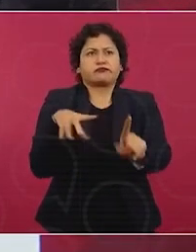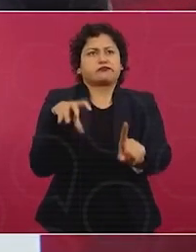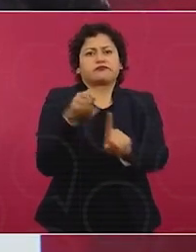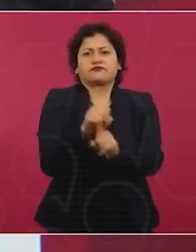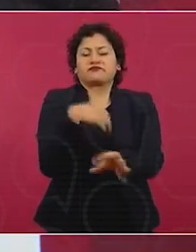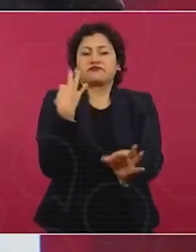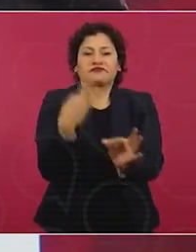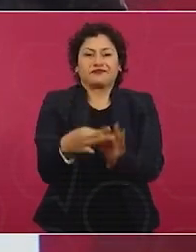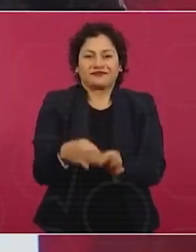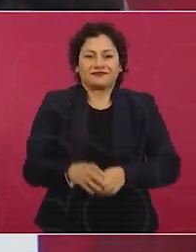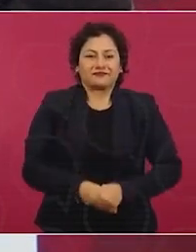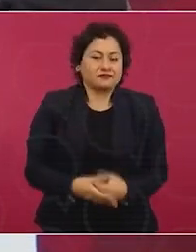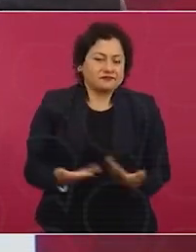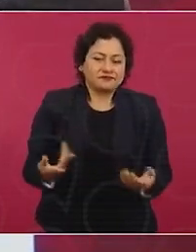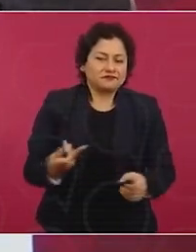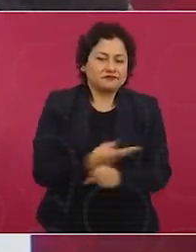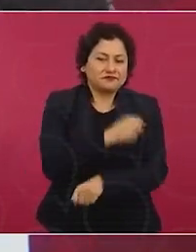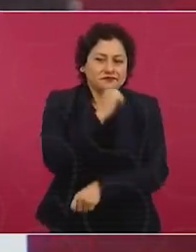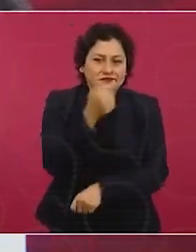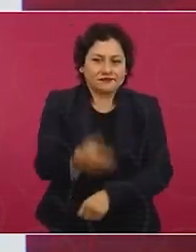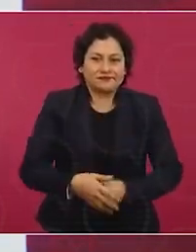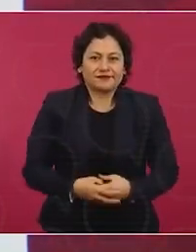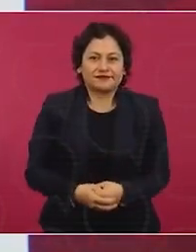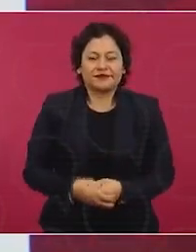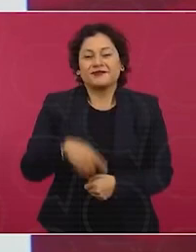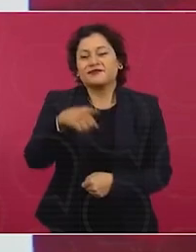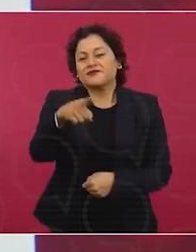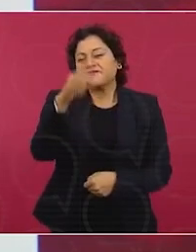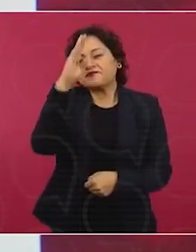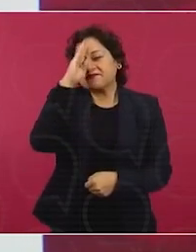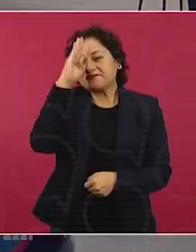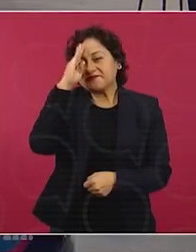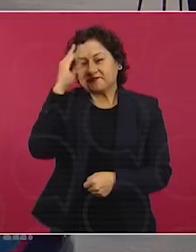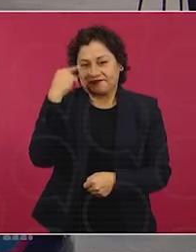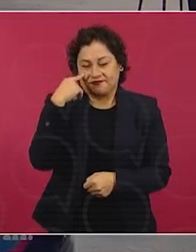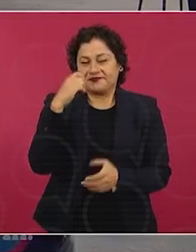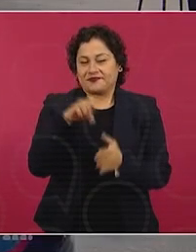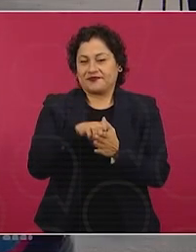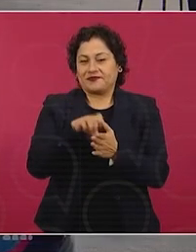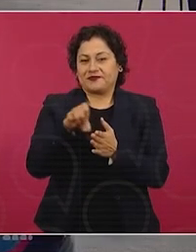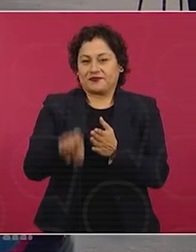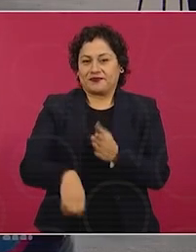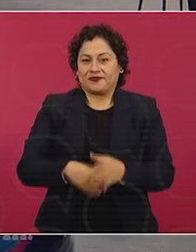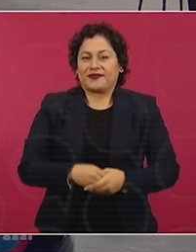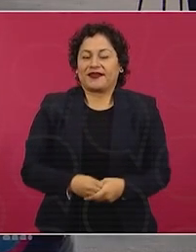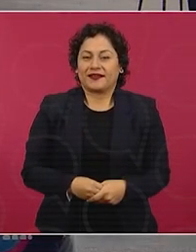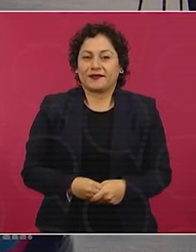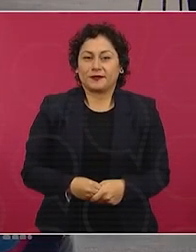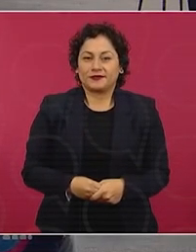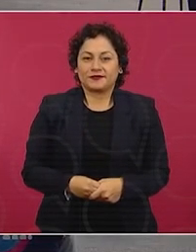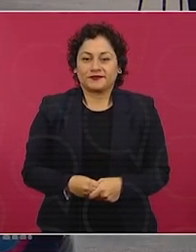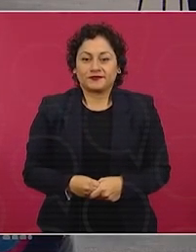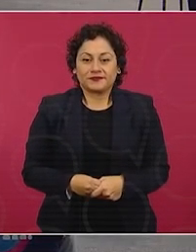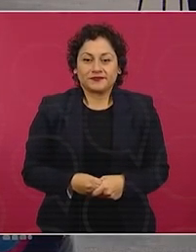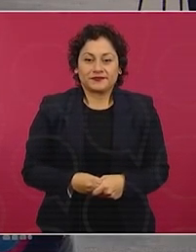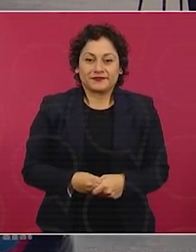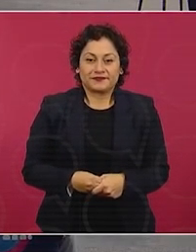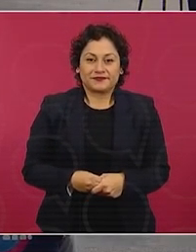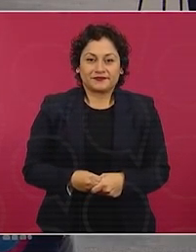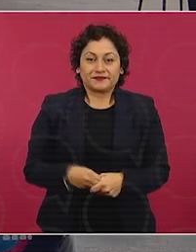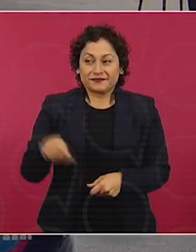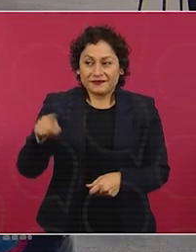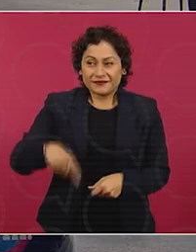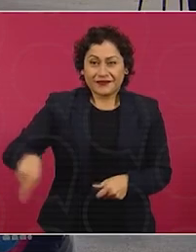el escándalo. Se imaginan el tiempo que les llevó, el dinero